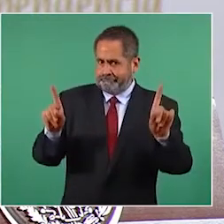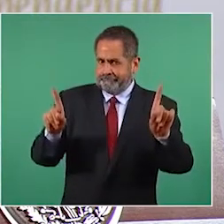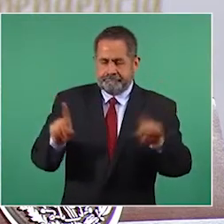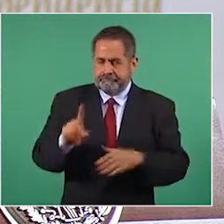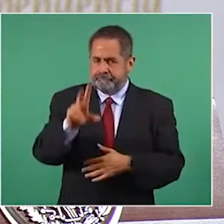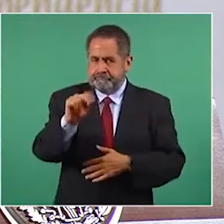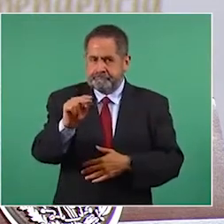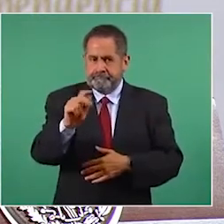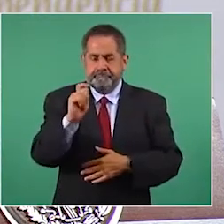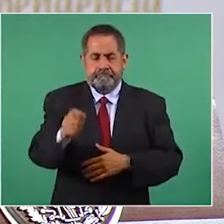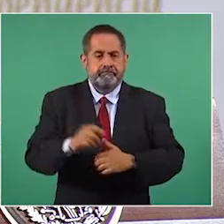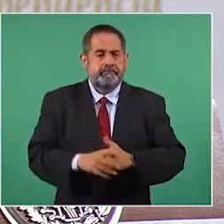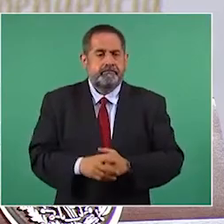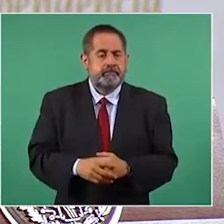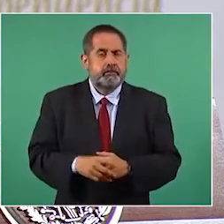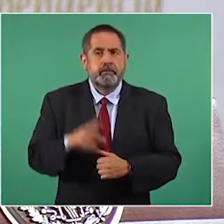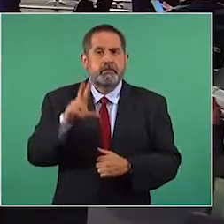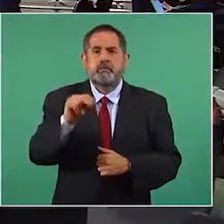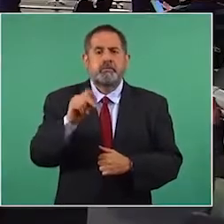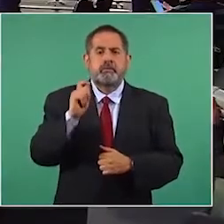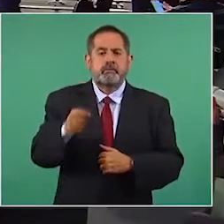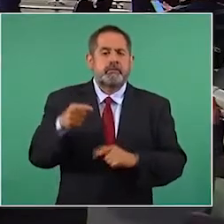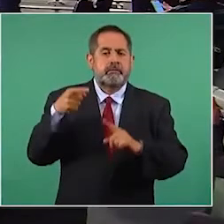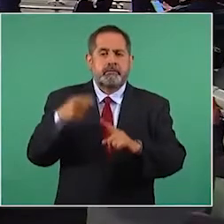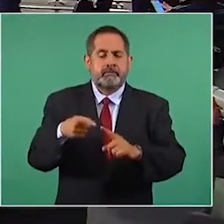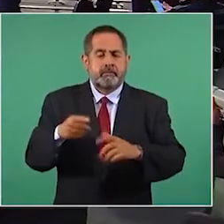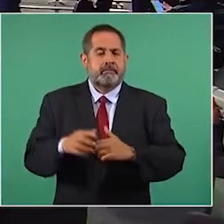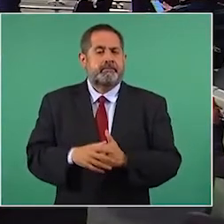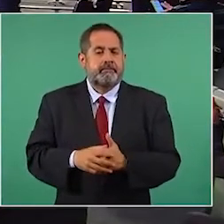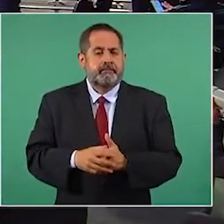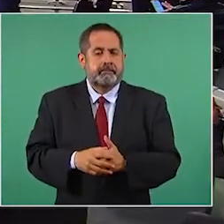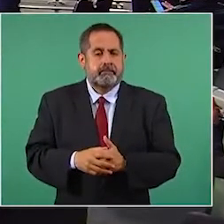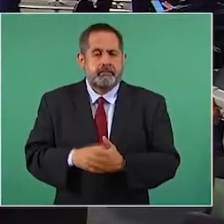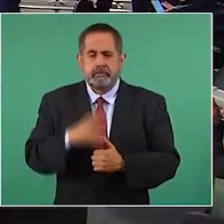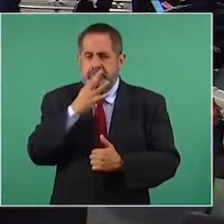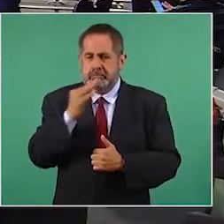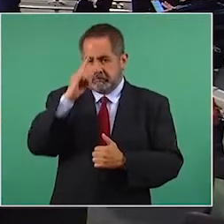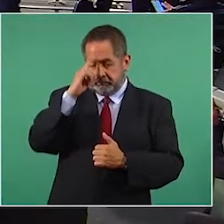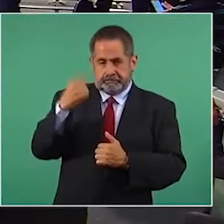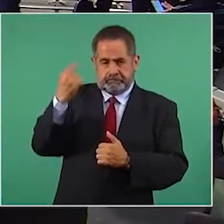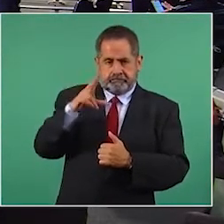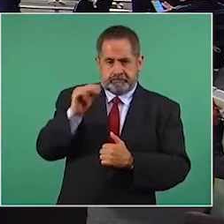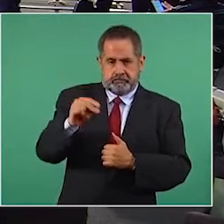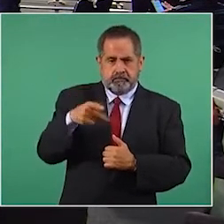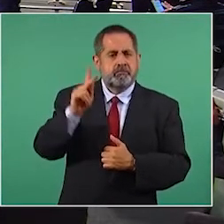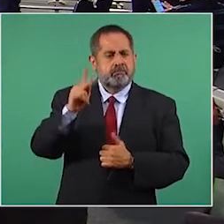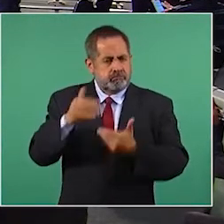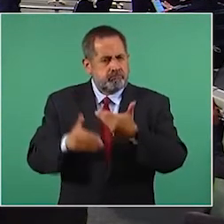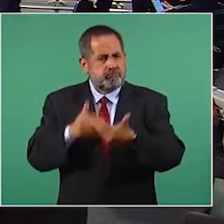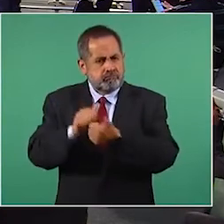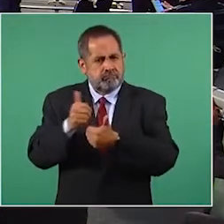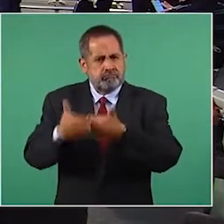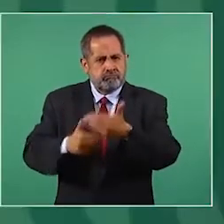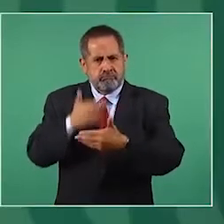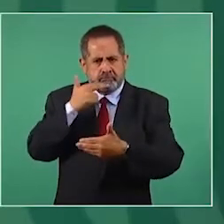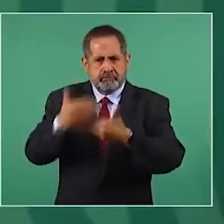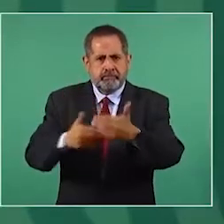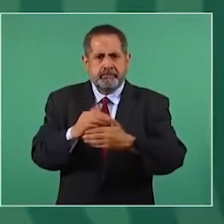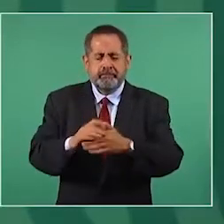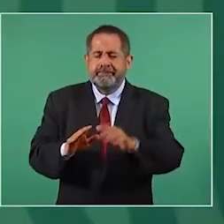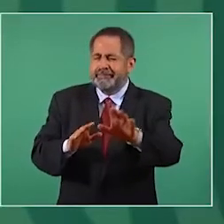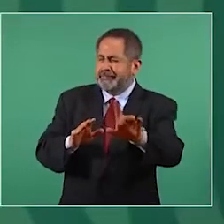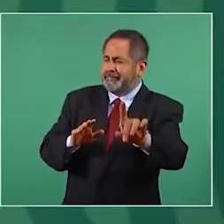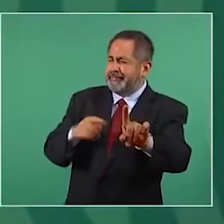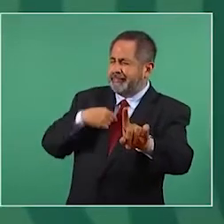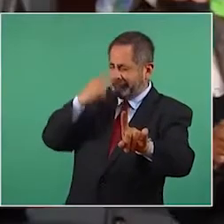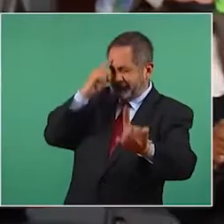no es un asunto sencillo, pero vamos avanzando. Es ahí donde